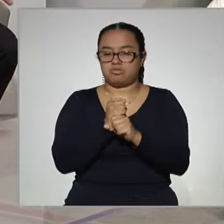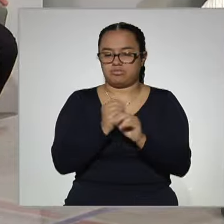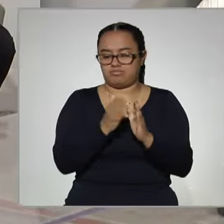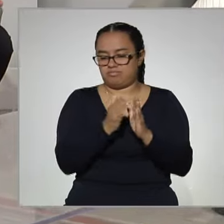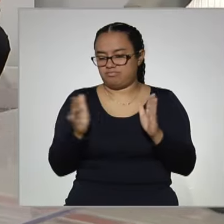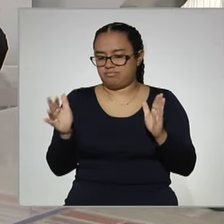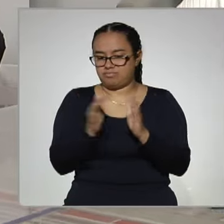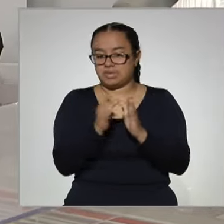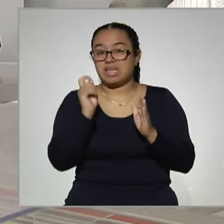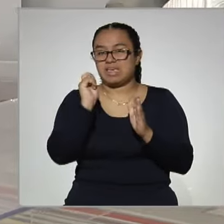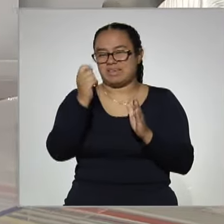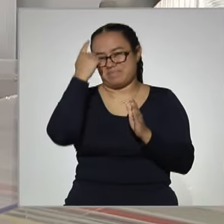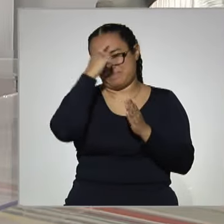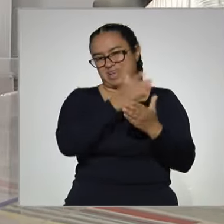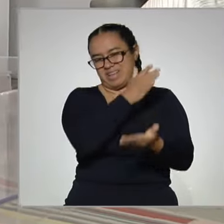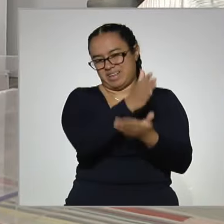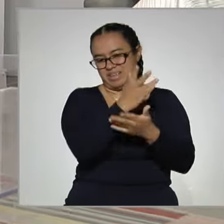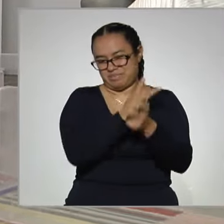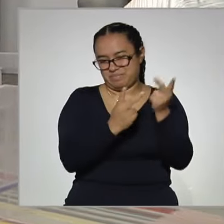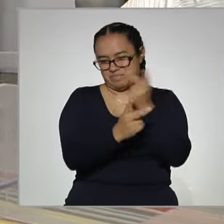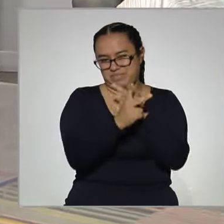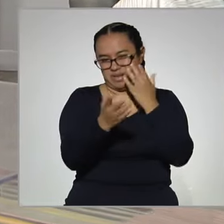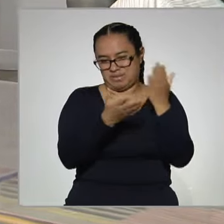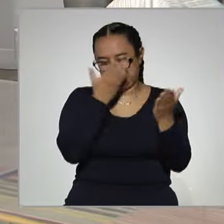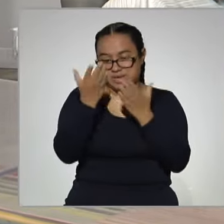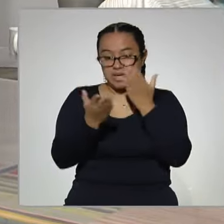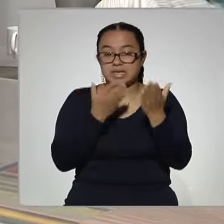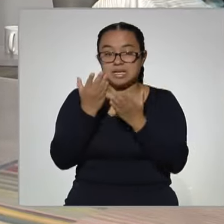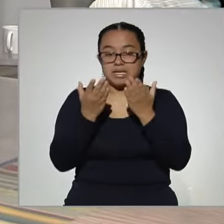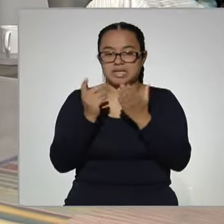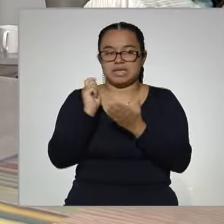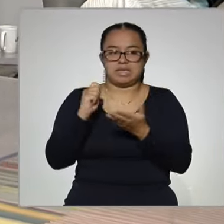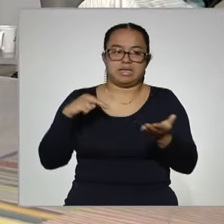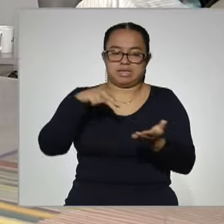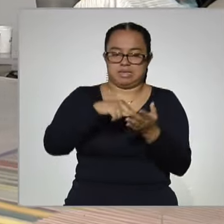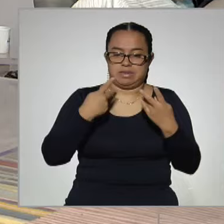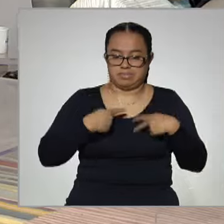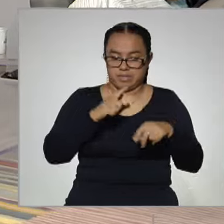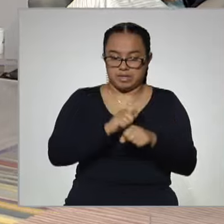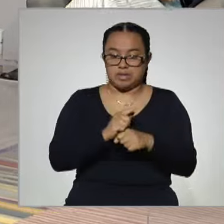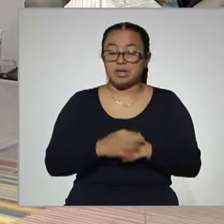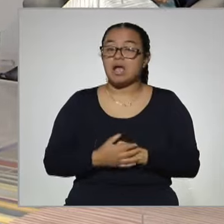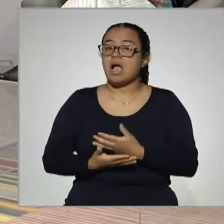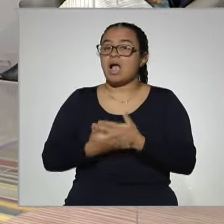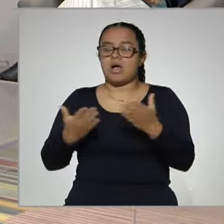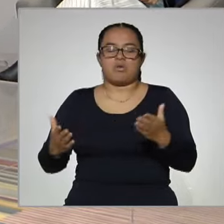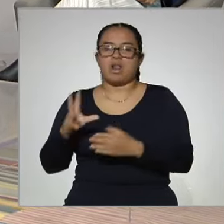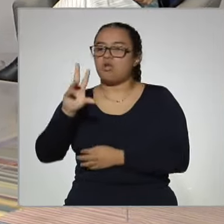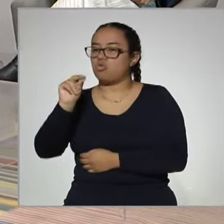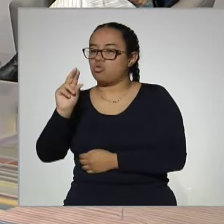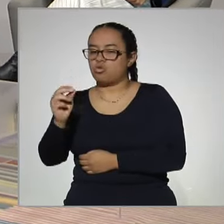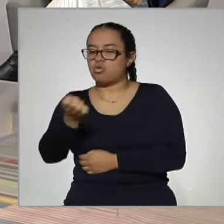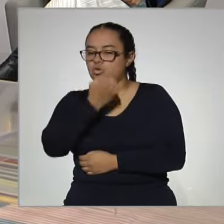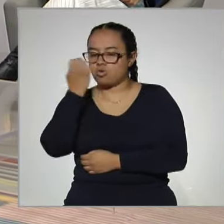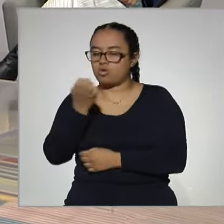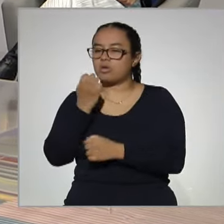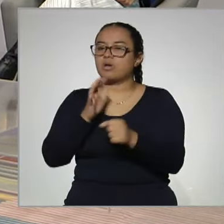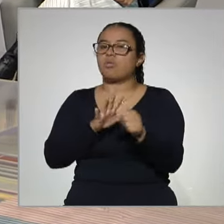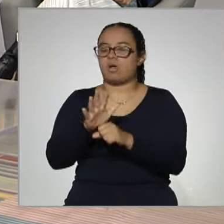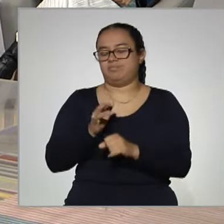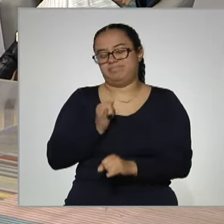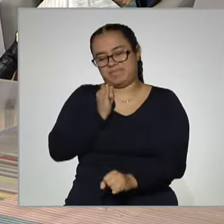edad típica de cursar el bachillerato. Esas son las modalidades presenciales. Las modalidades no escolarizadas las podemos tener